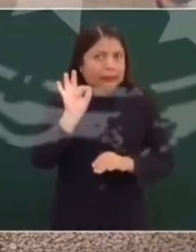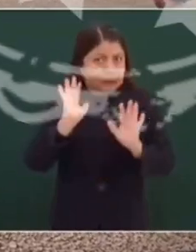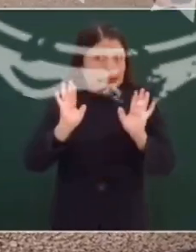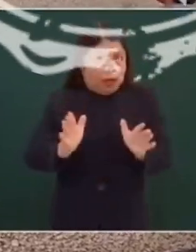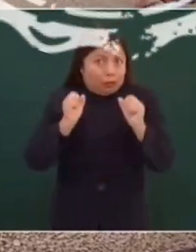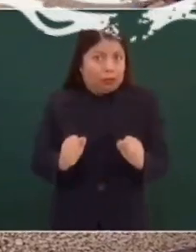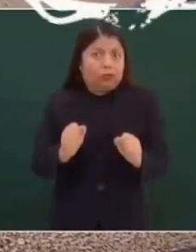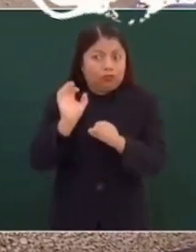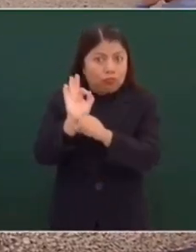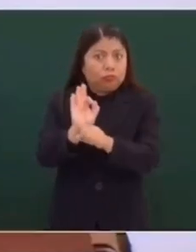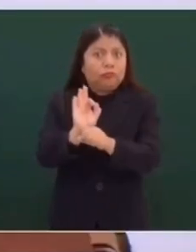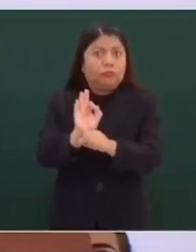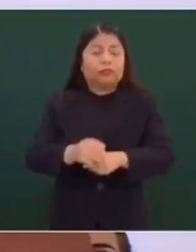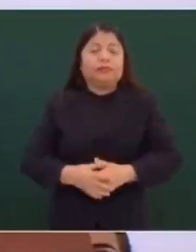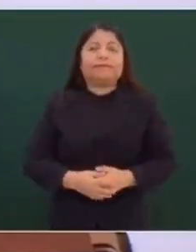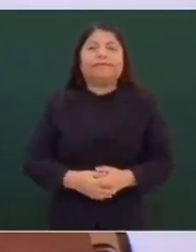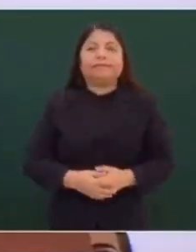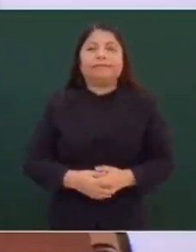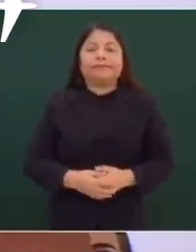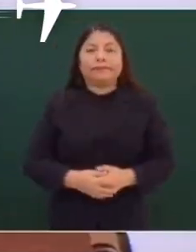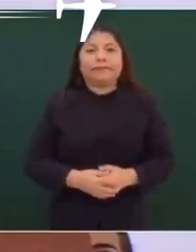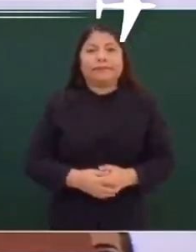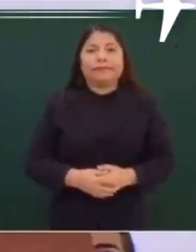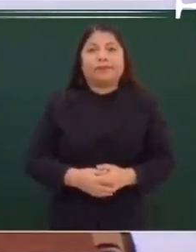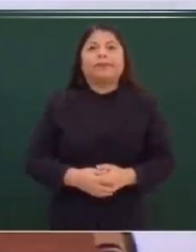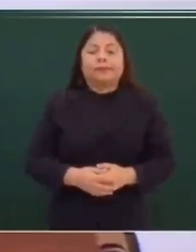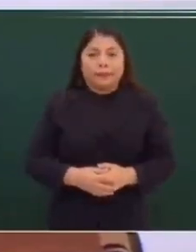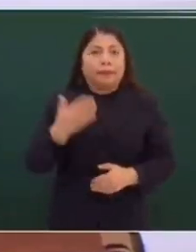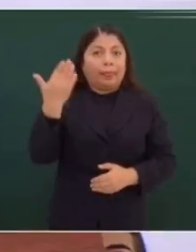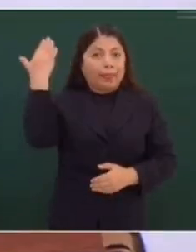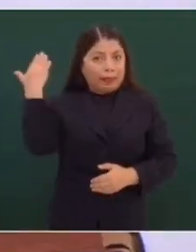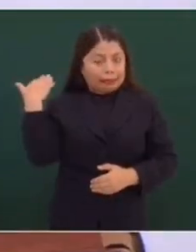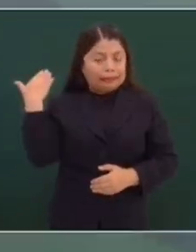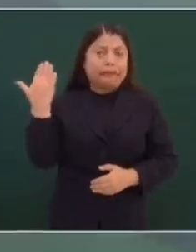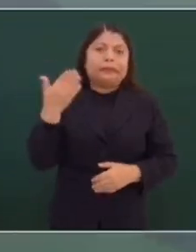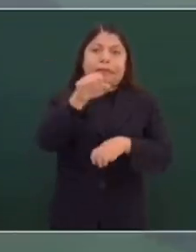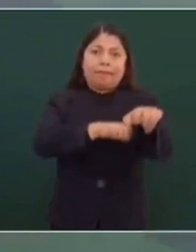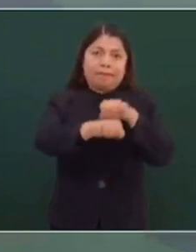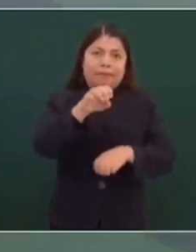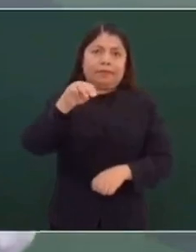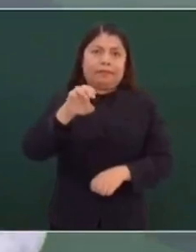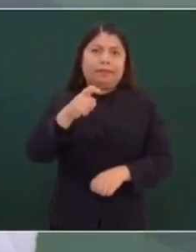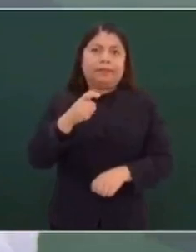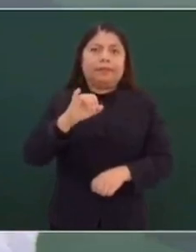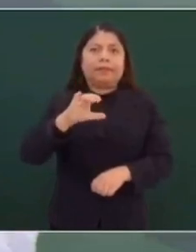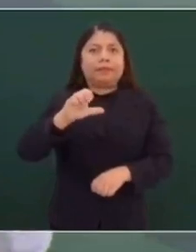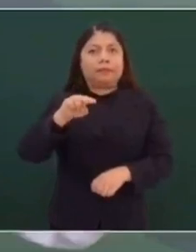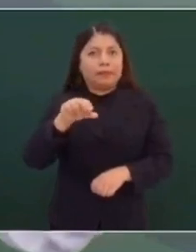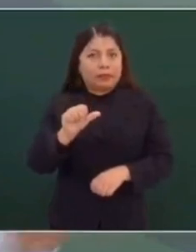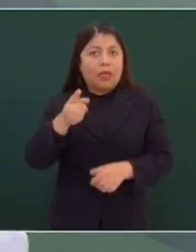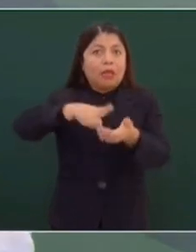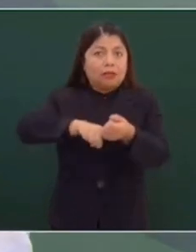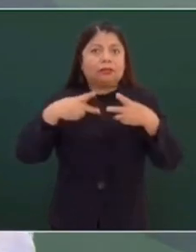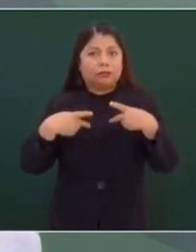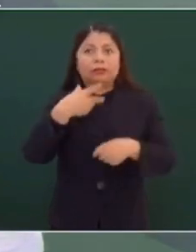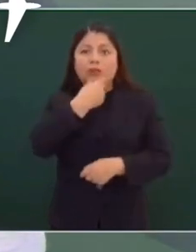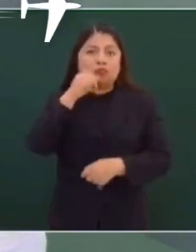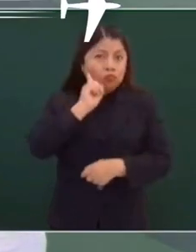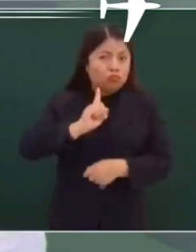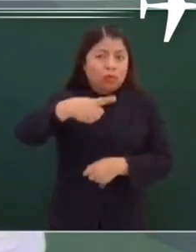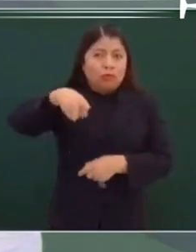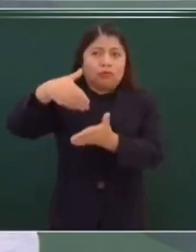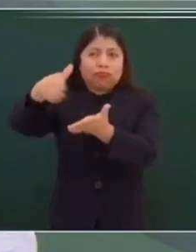Bueno, lo que es cierto es que se atendió el problema con los trabajadores de Mexicana que injustamente fueron despedidos.